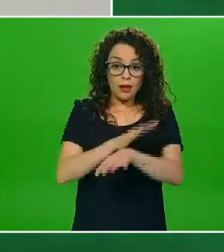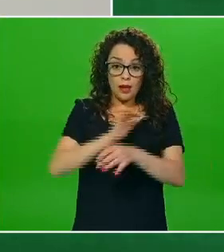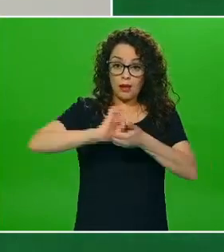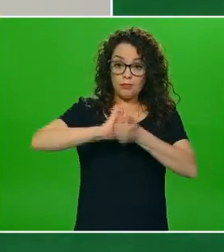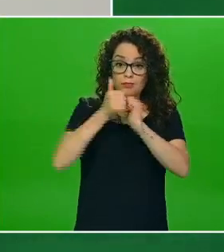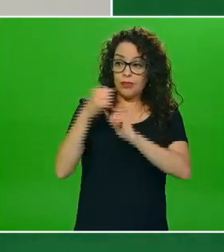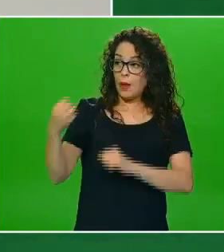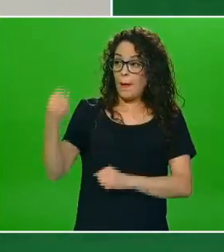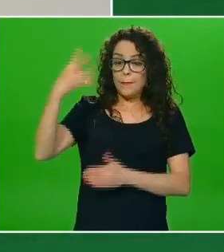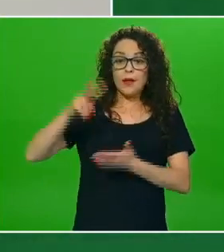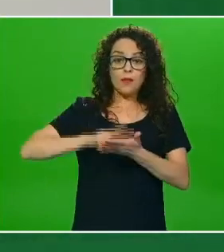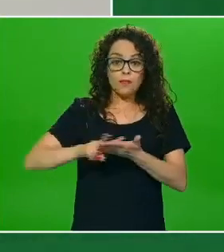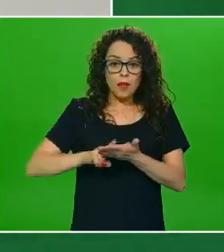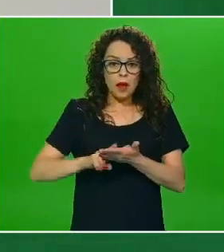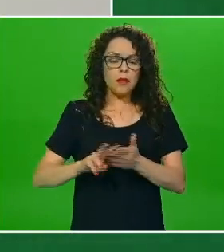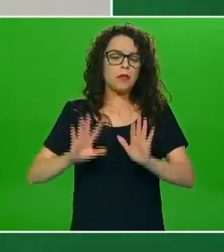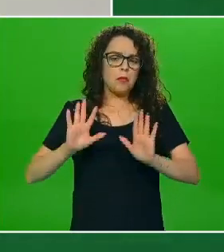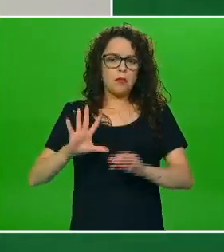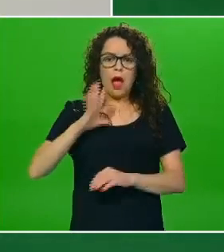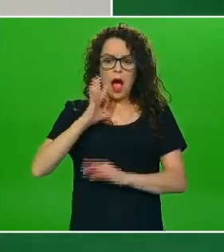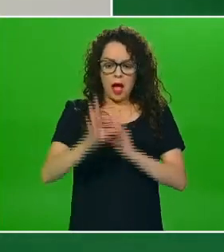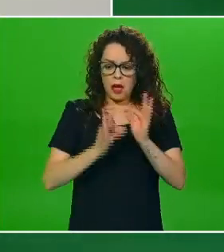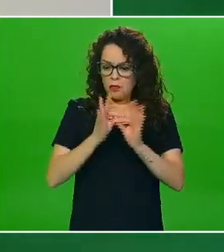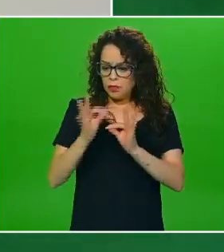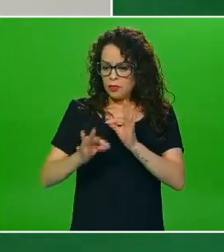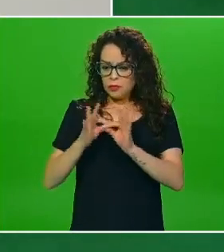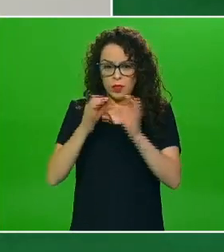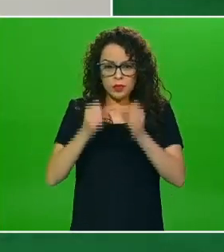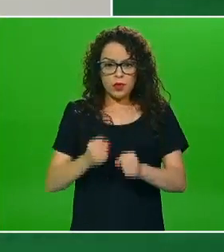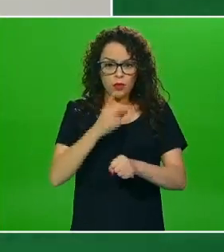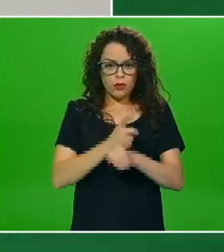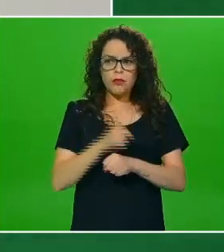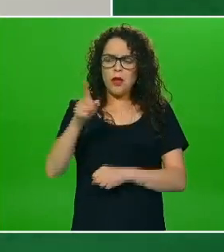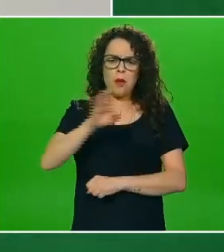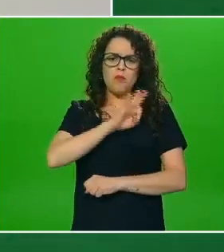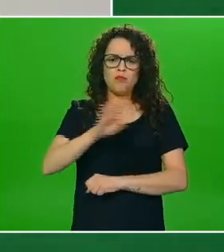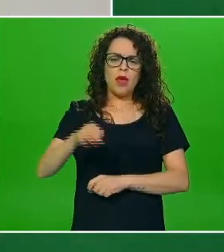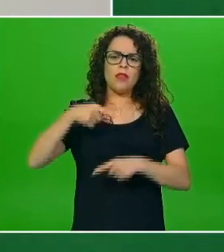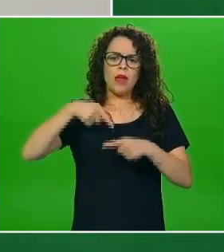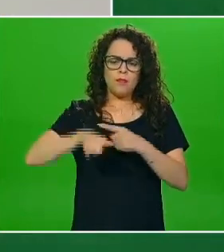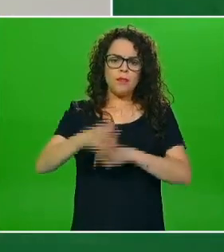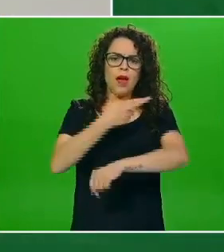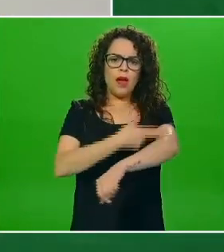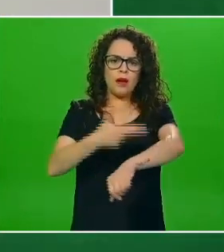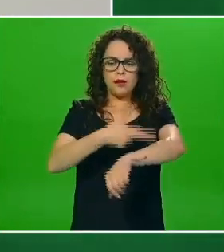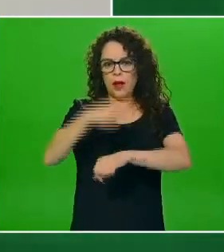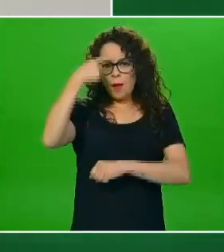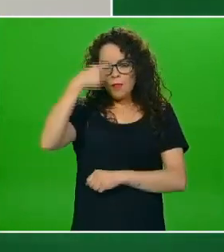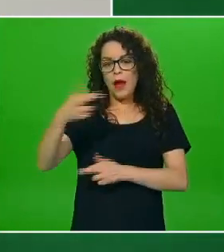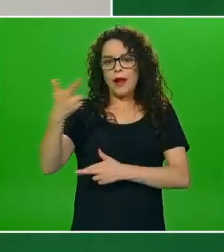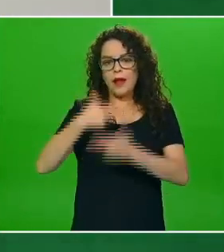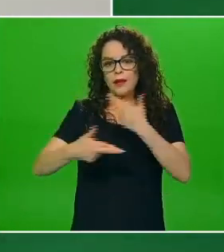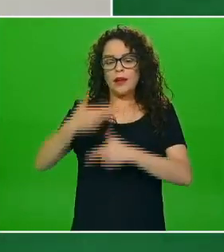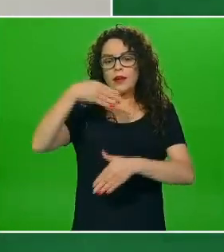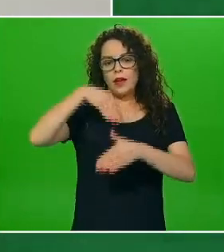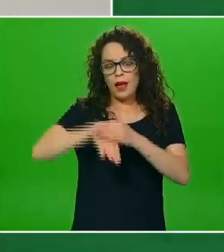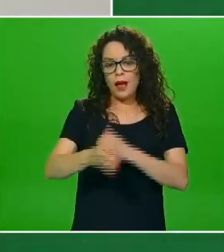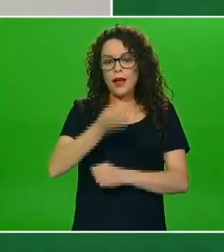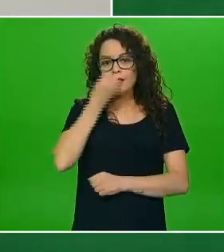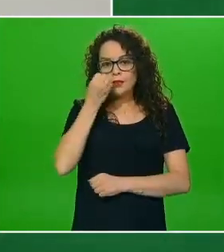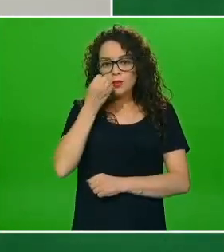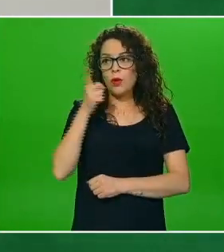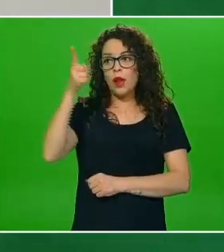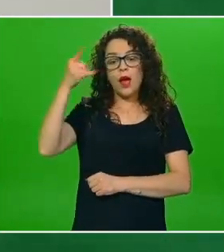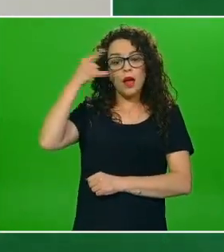si cuentan con todos estos elementos de seguridad pueden llevar a cabo sus clases sus clases presenciales Campeche lo que está haciendo es tomando